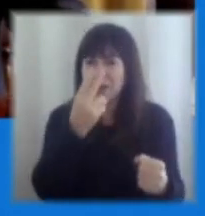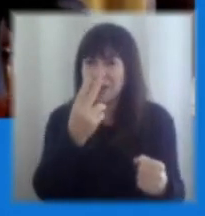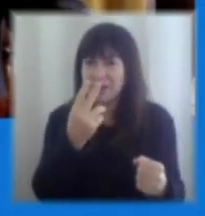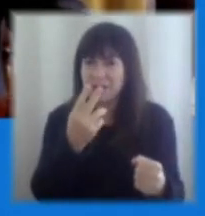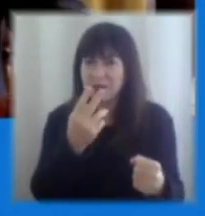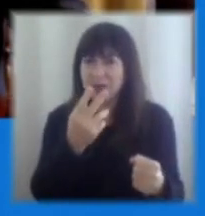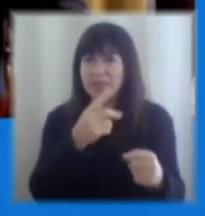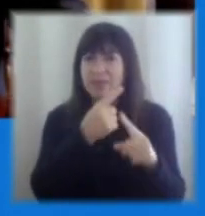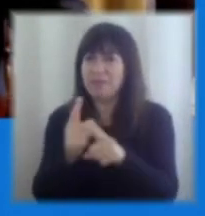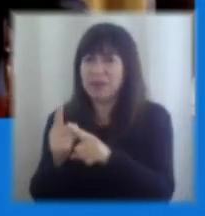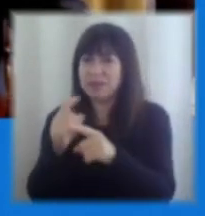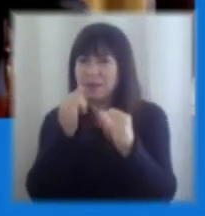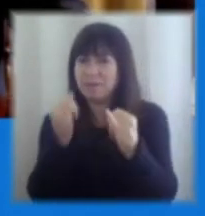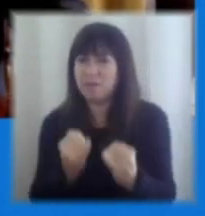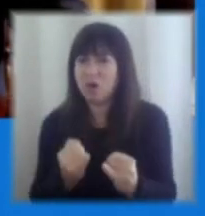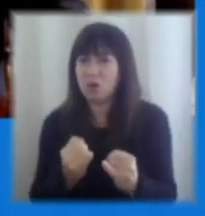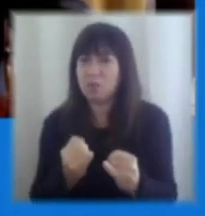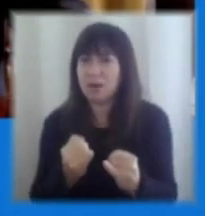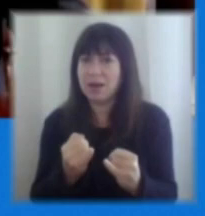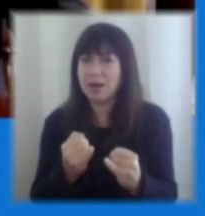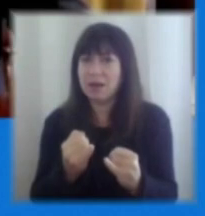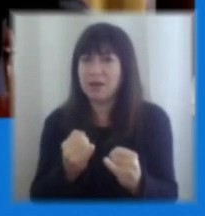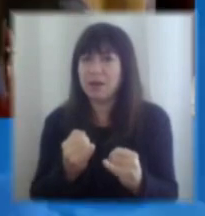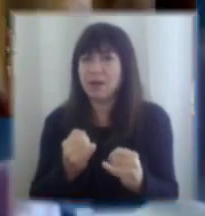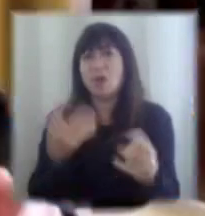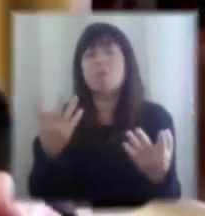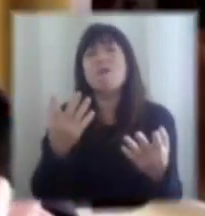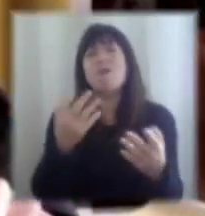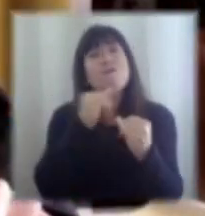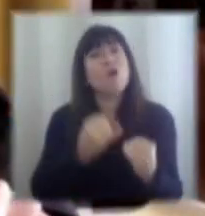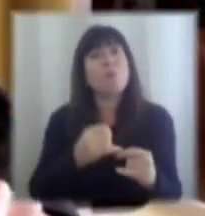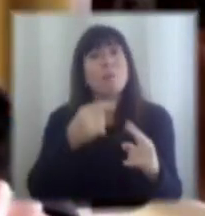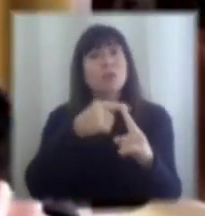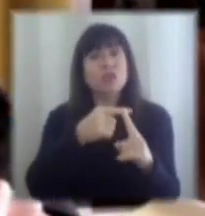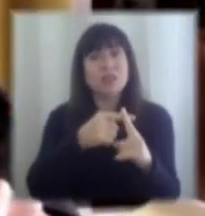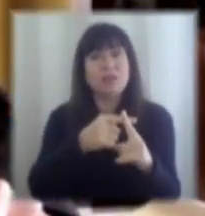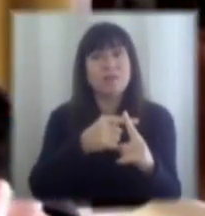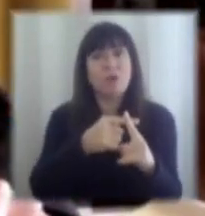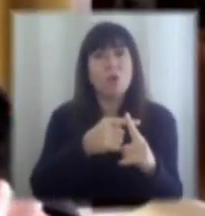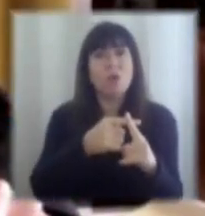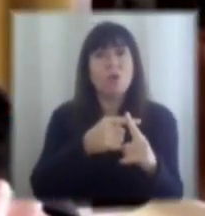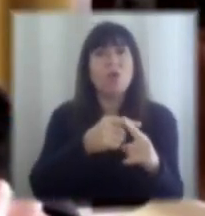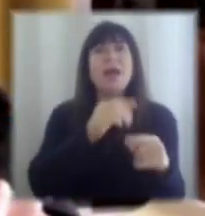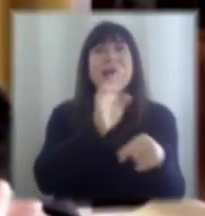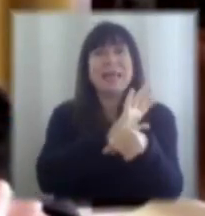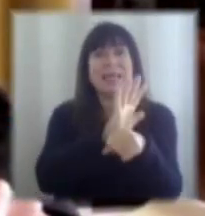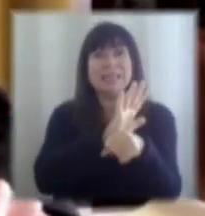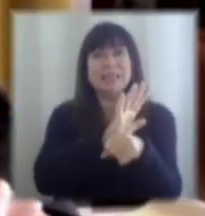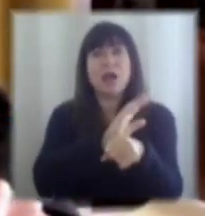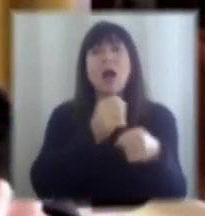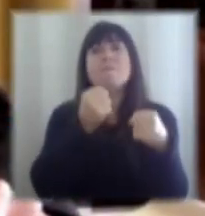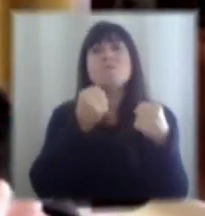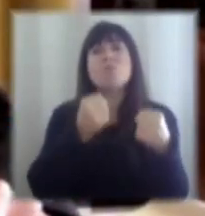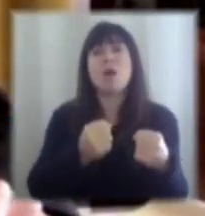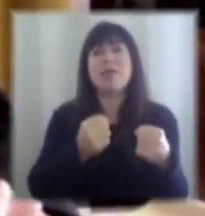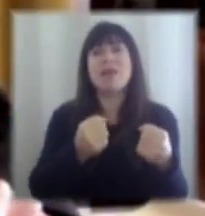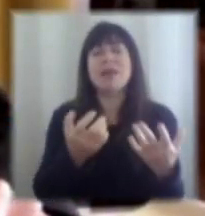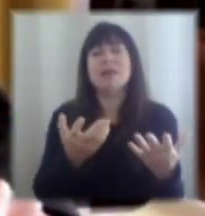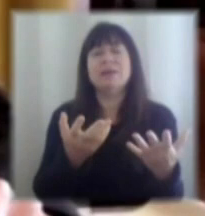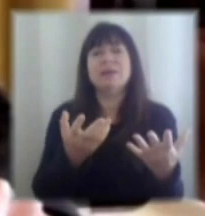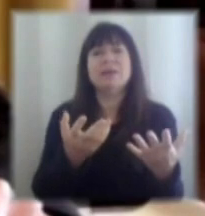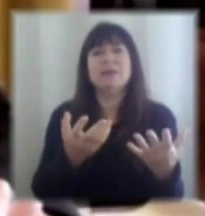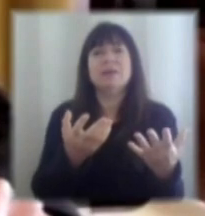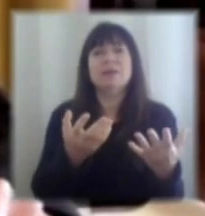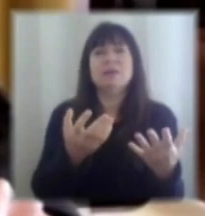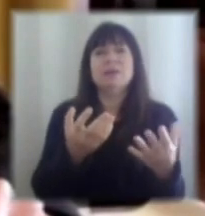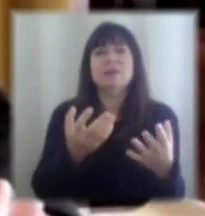y creo que es el lado medio positivo de la misma esta crisis uno la puede mirarla que es como siempre digo es como una especie